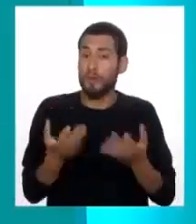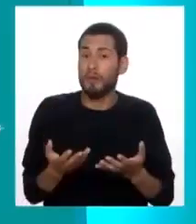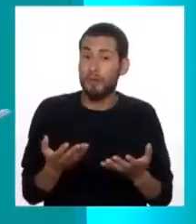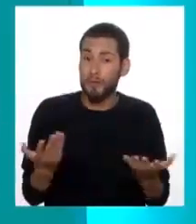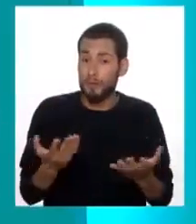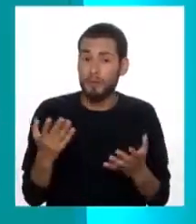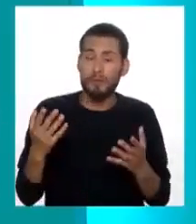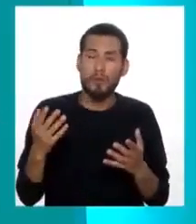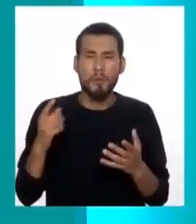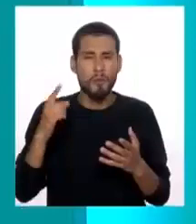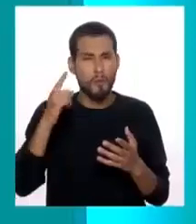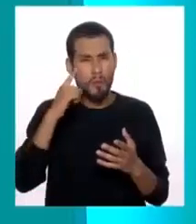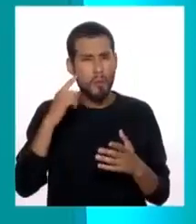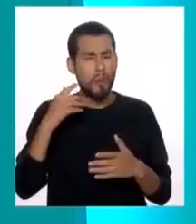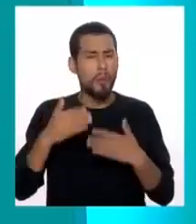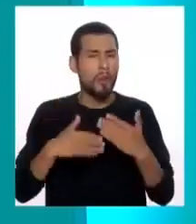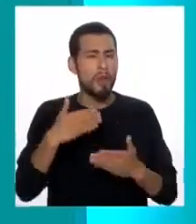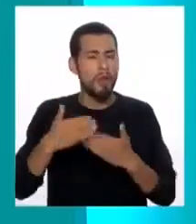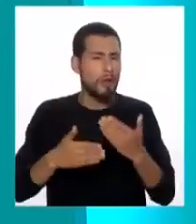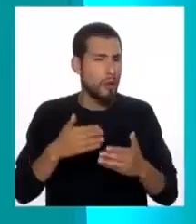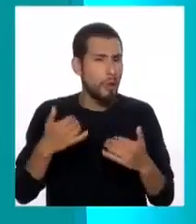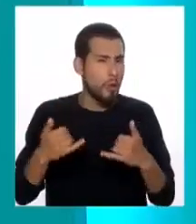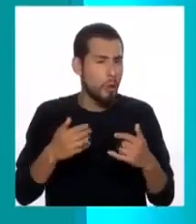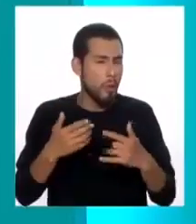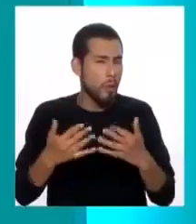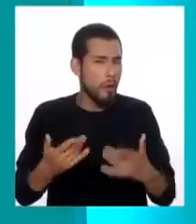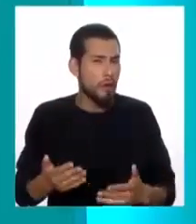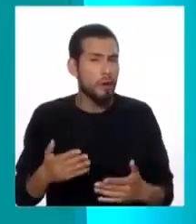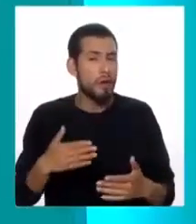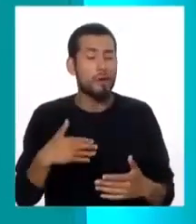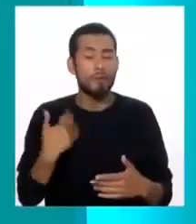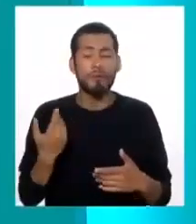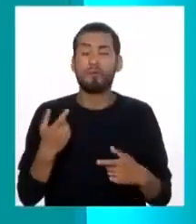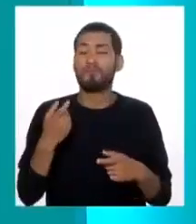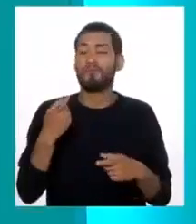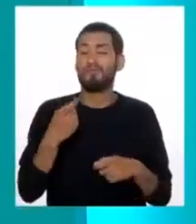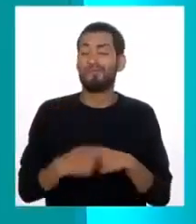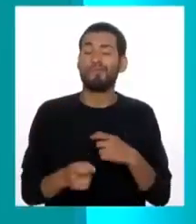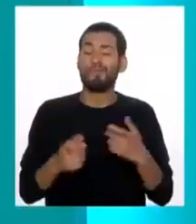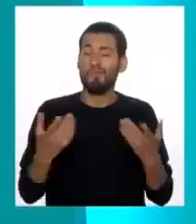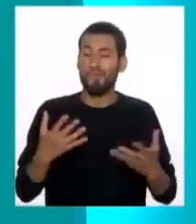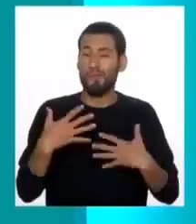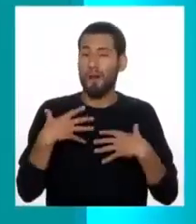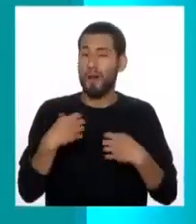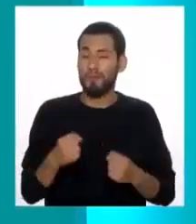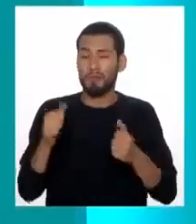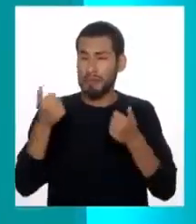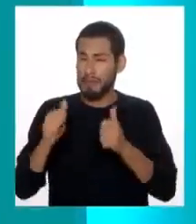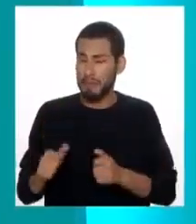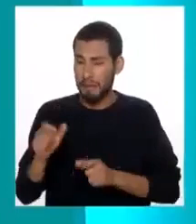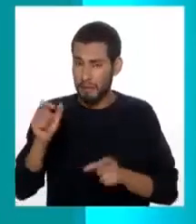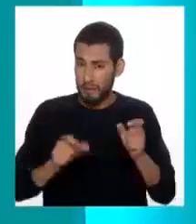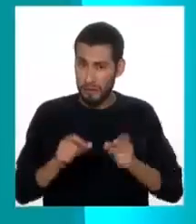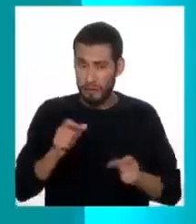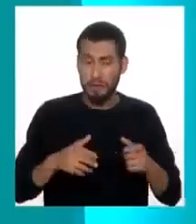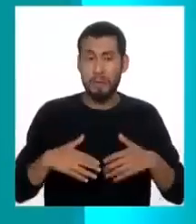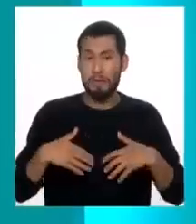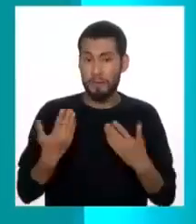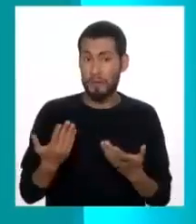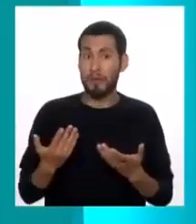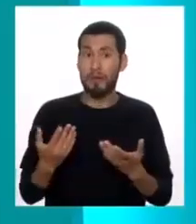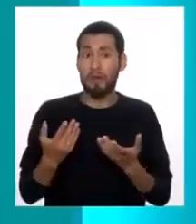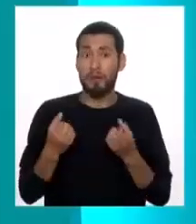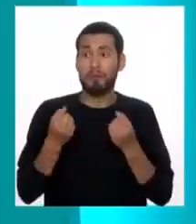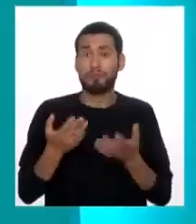poco como jugando en una conducta que puede tener una implicancia muy grave en la salud de las personas y puede llegar hasta